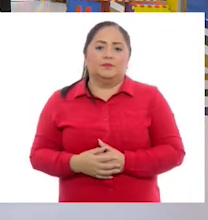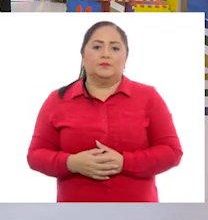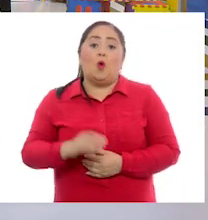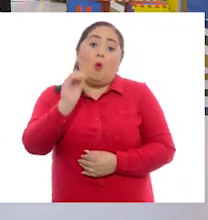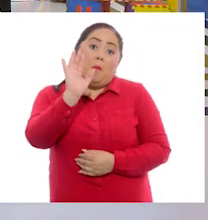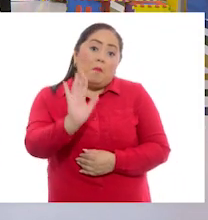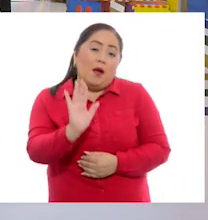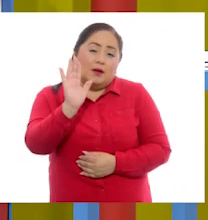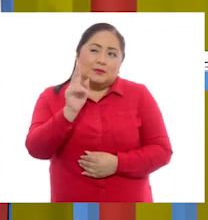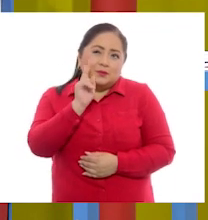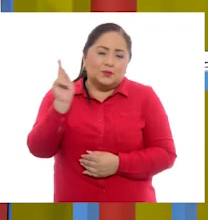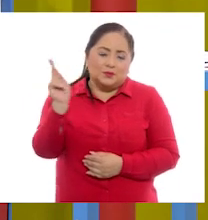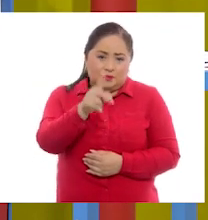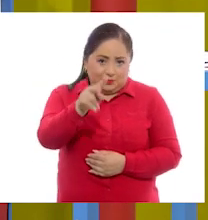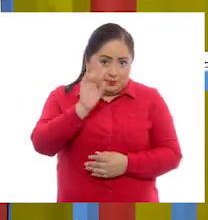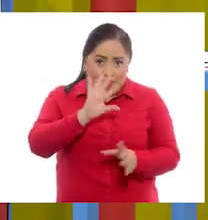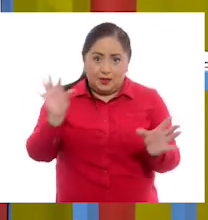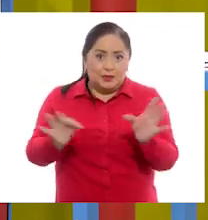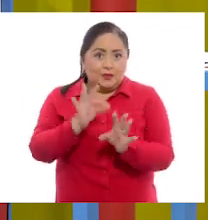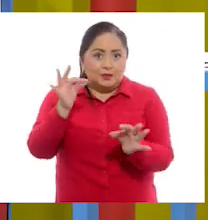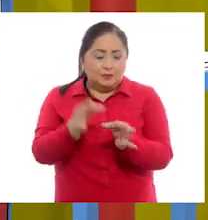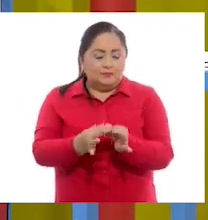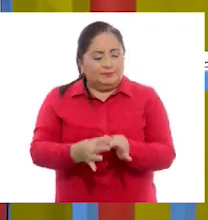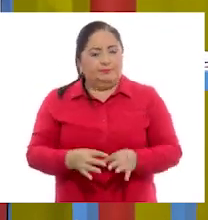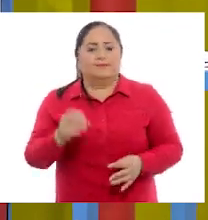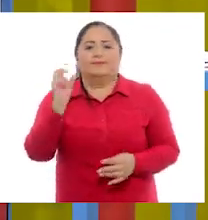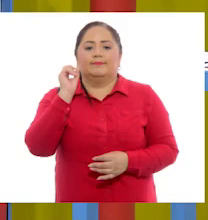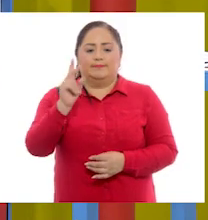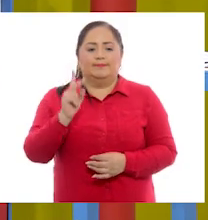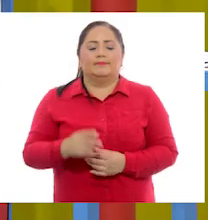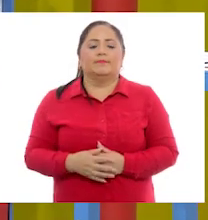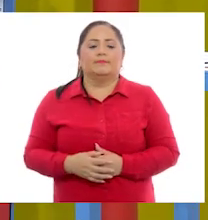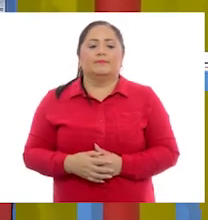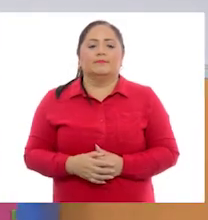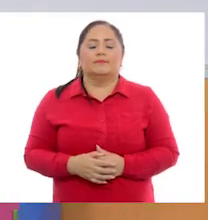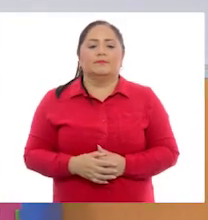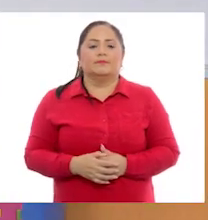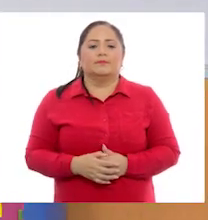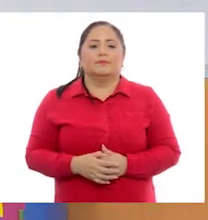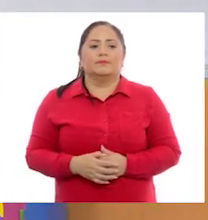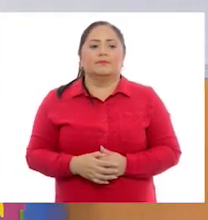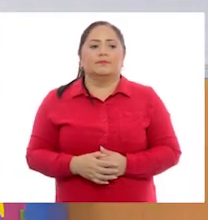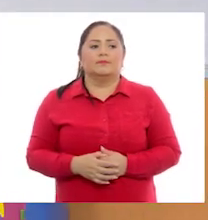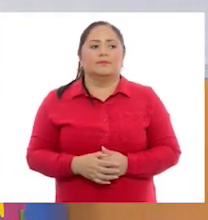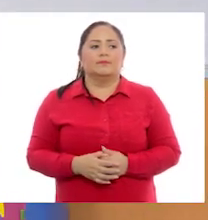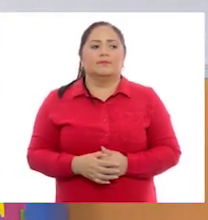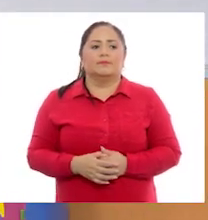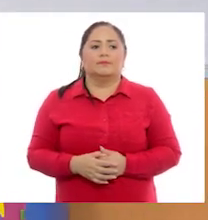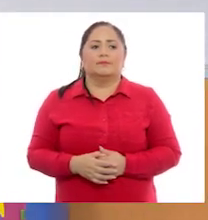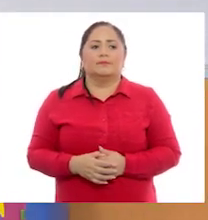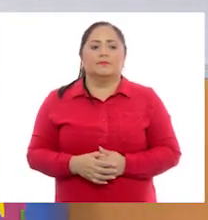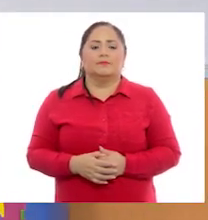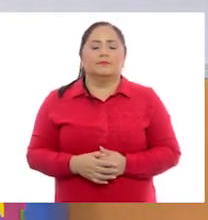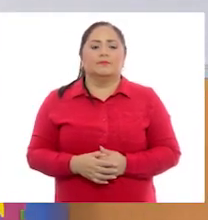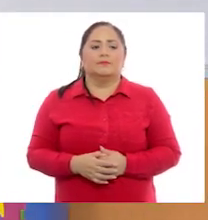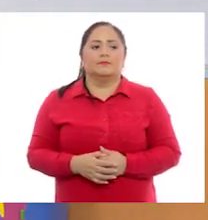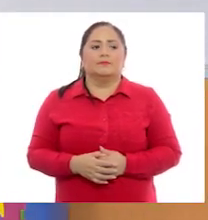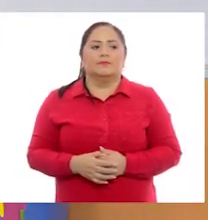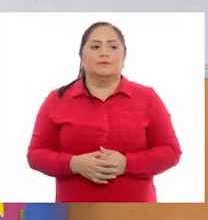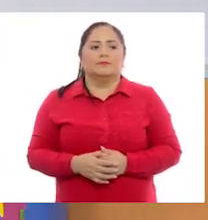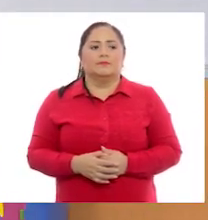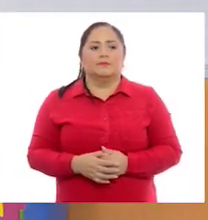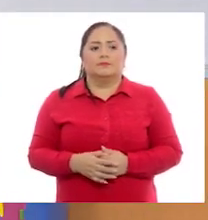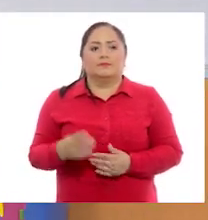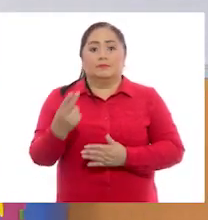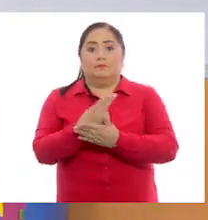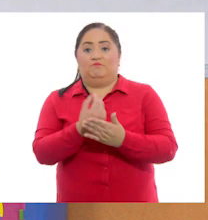parece a lo que hizo Pili. ¿Están listos en casa? Vamos a ver. A ver, aquí están. Muy bien, Pili. que el